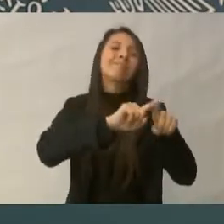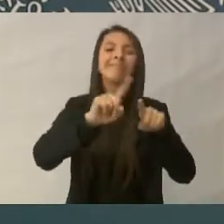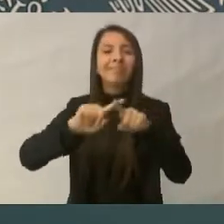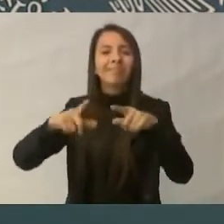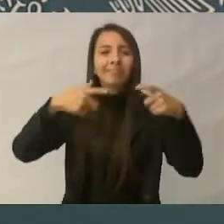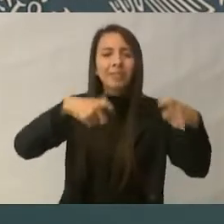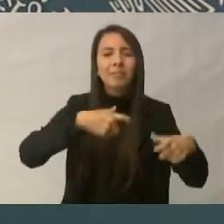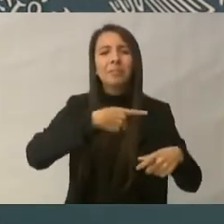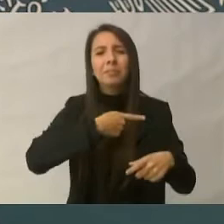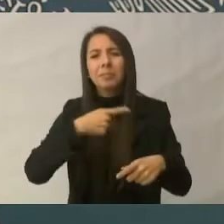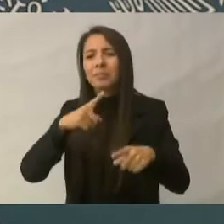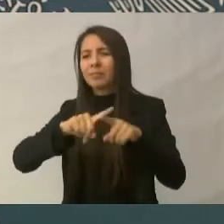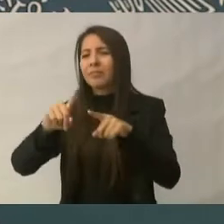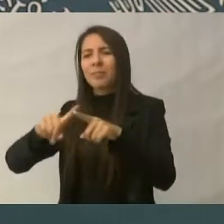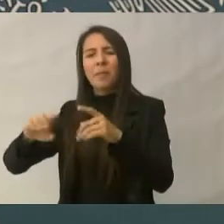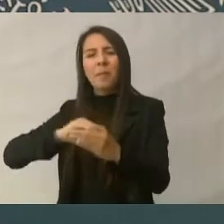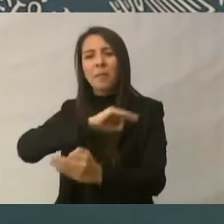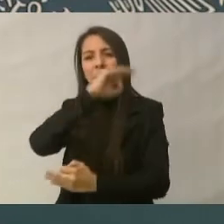sociales,